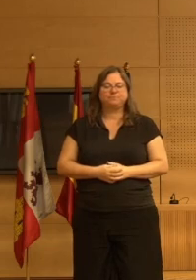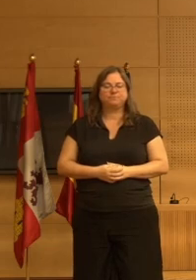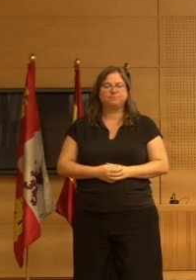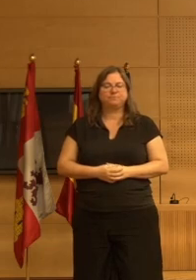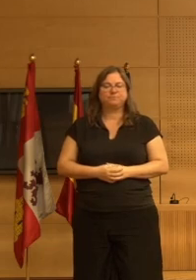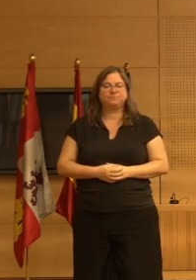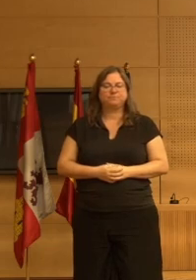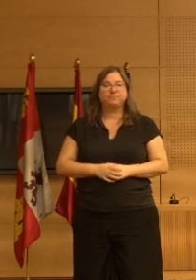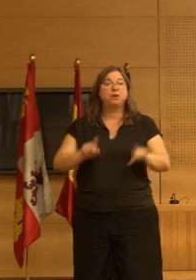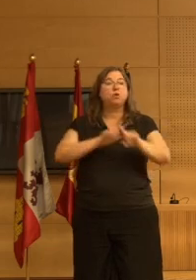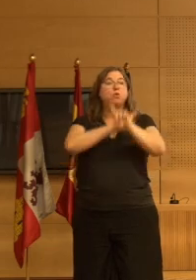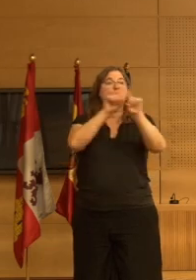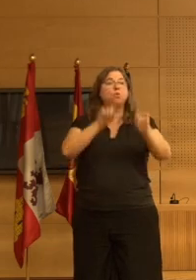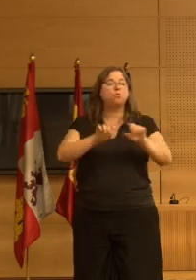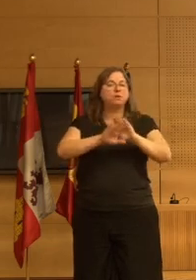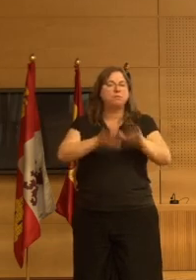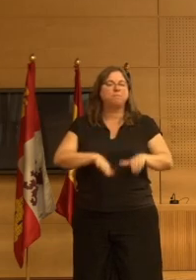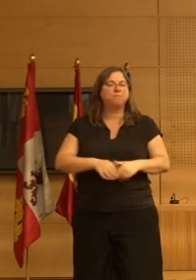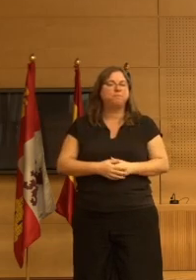última pregunta